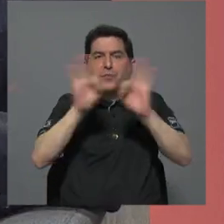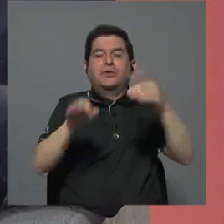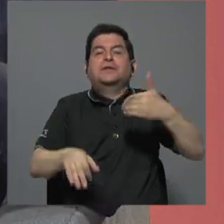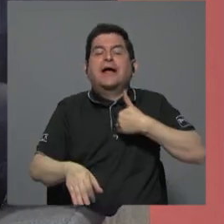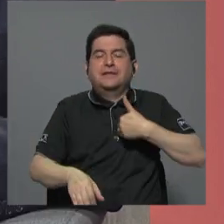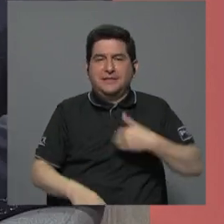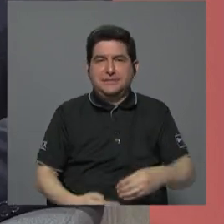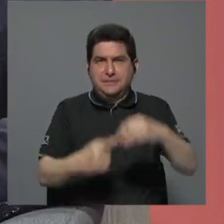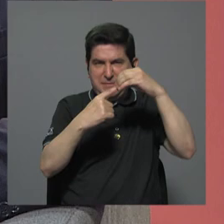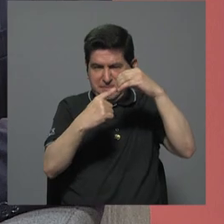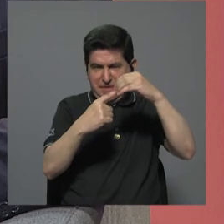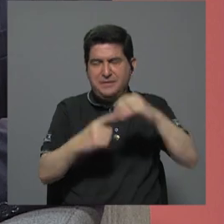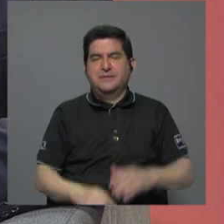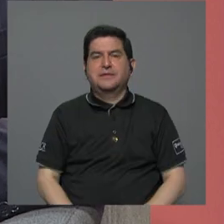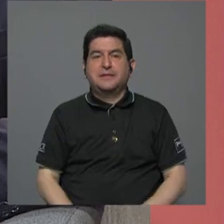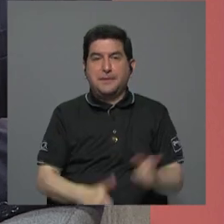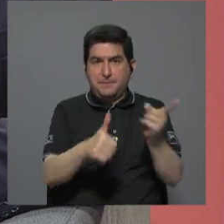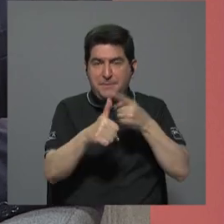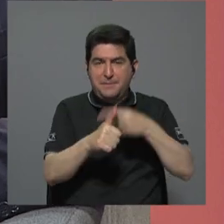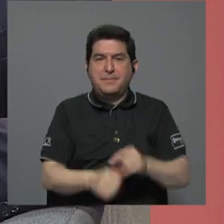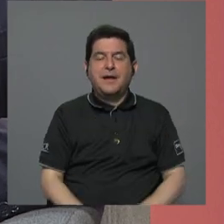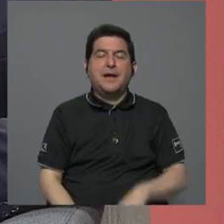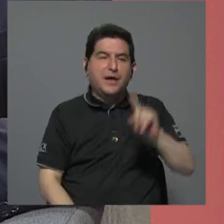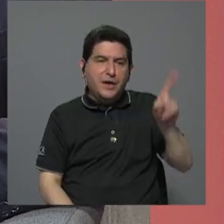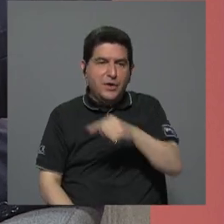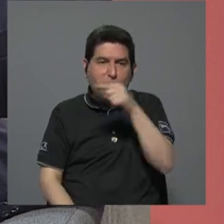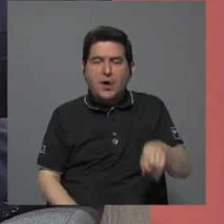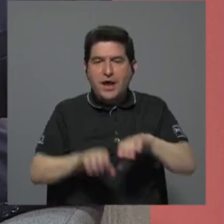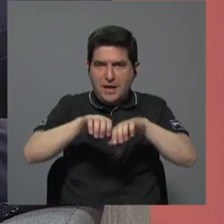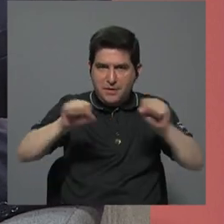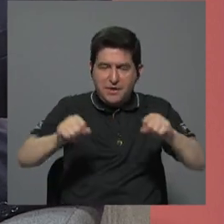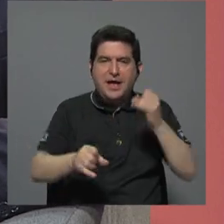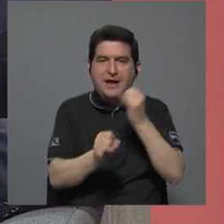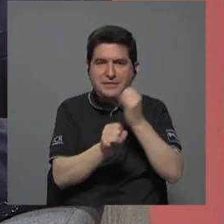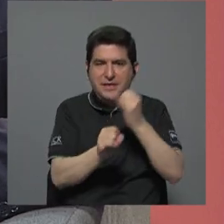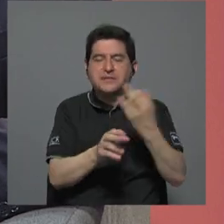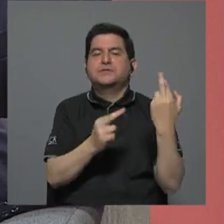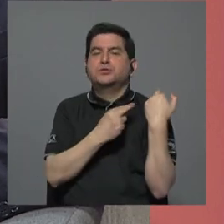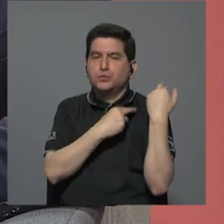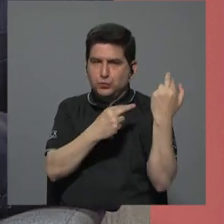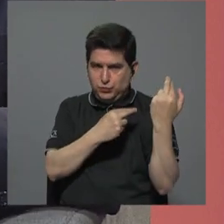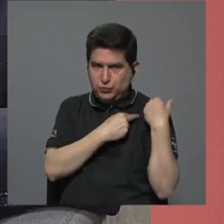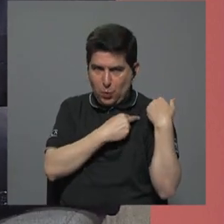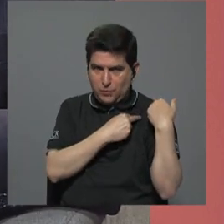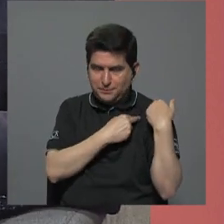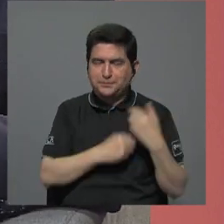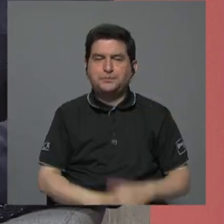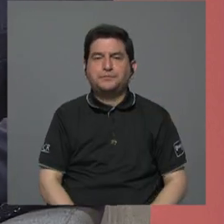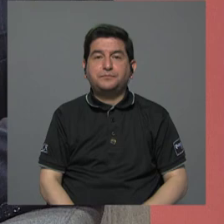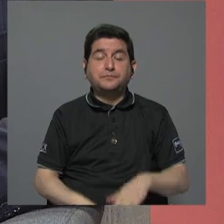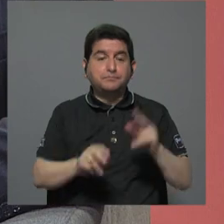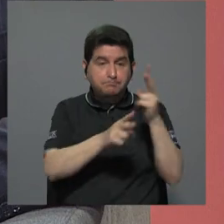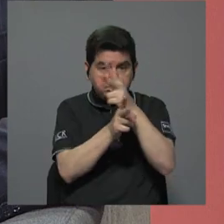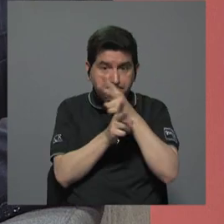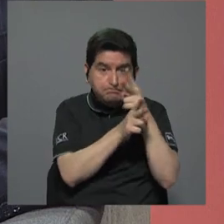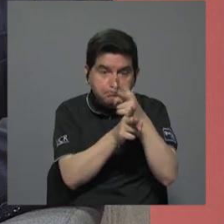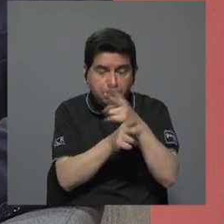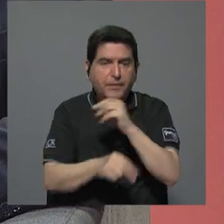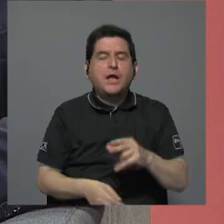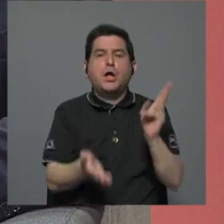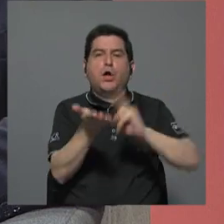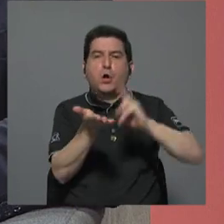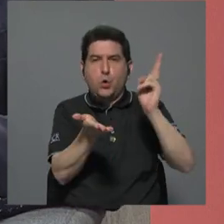En primer lugar, hay que extirpar la corrupción de las instituciones responsables de supervisar y de